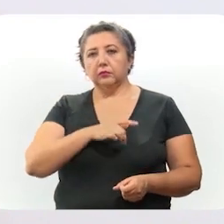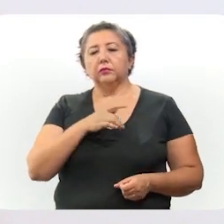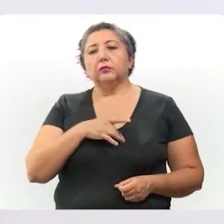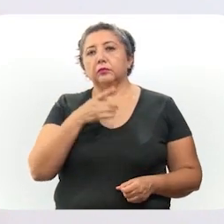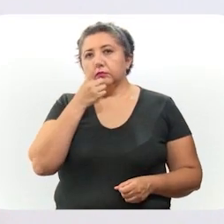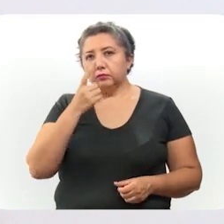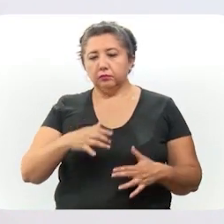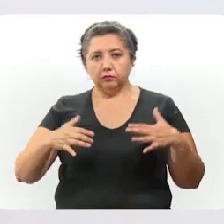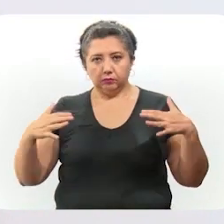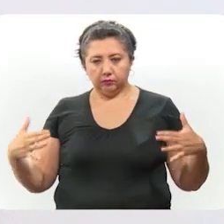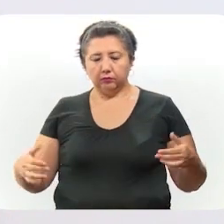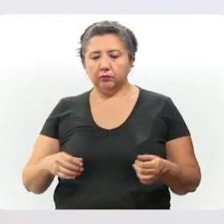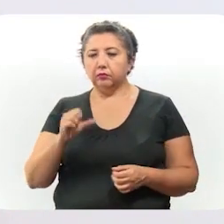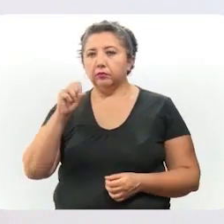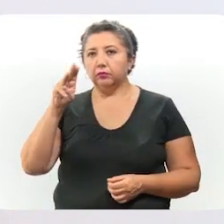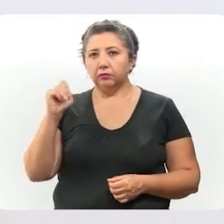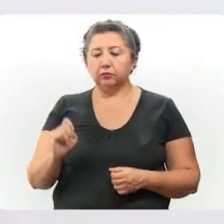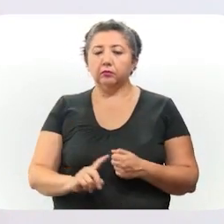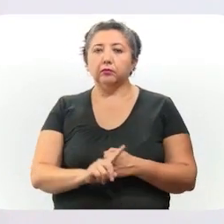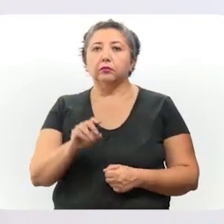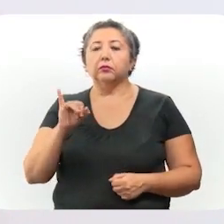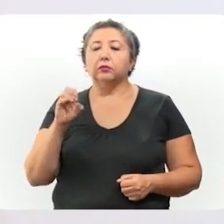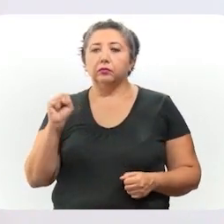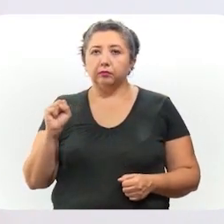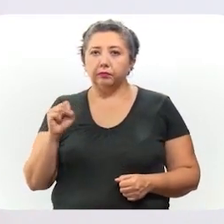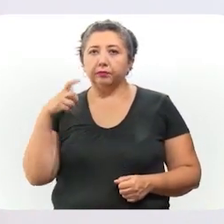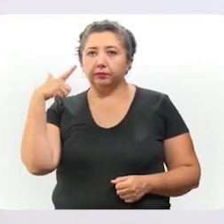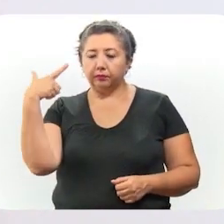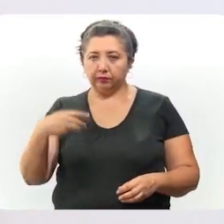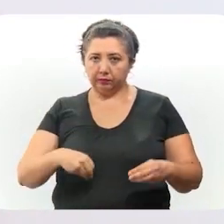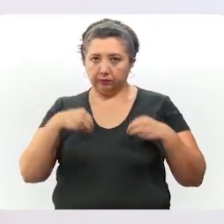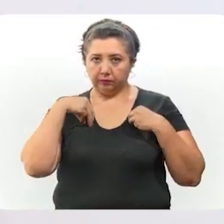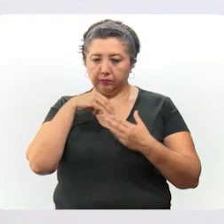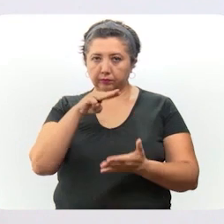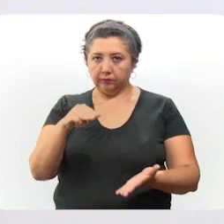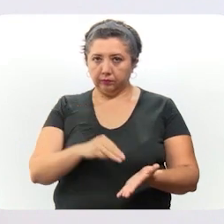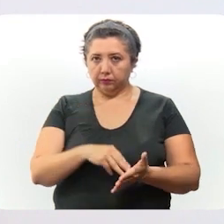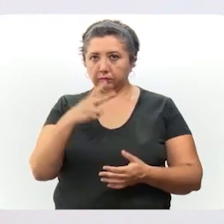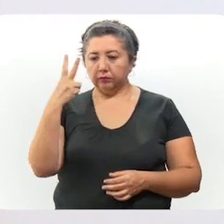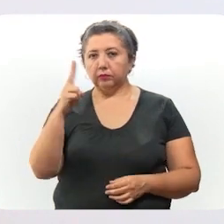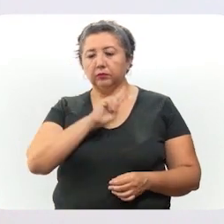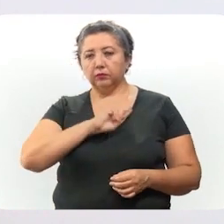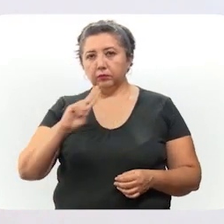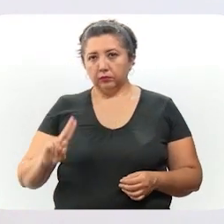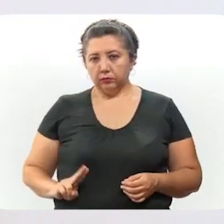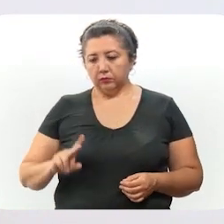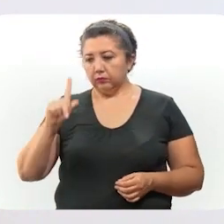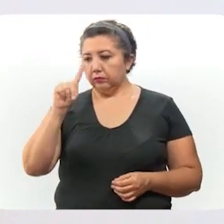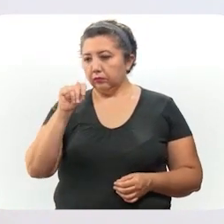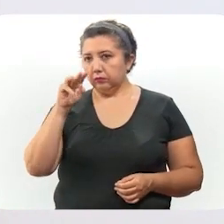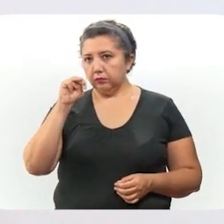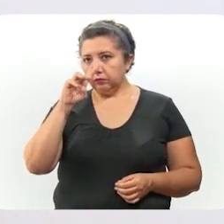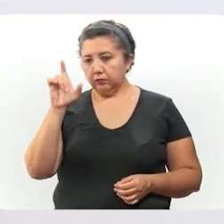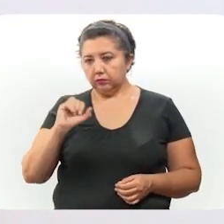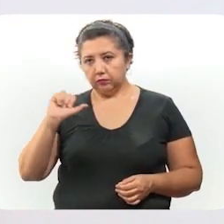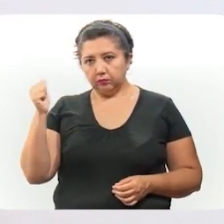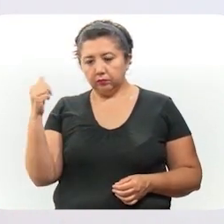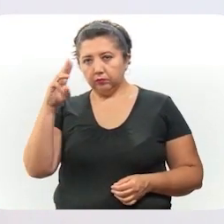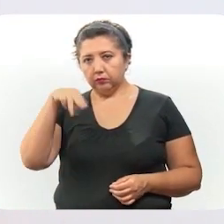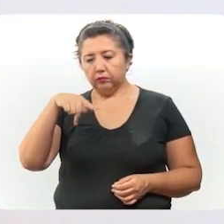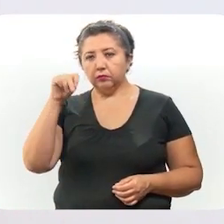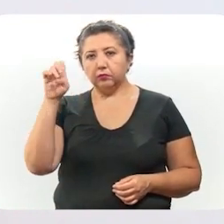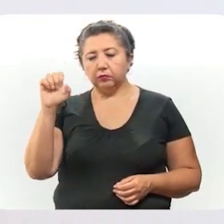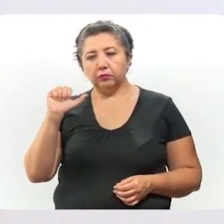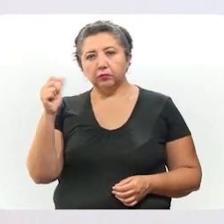arterial, obesidad, asma e inmunosupresión. Siete residían en Mérida, dos en Humán, uno en Temozón, uno en Motul,